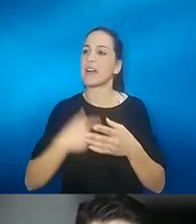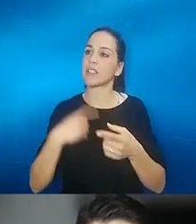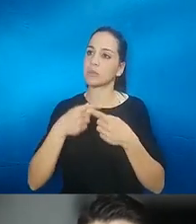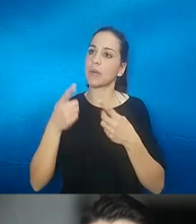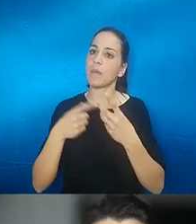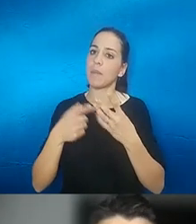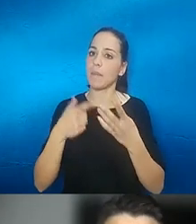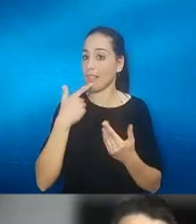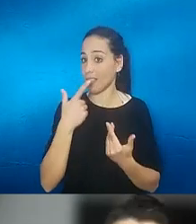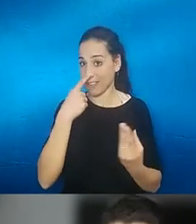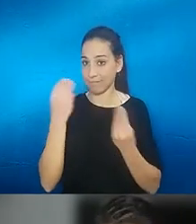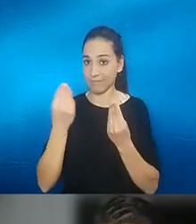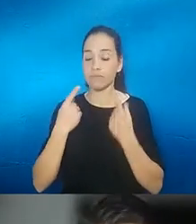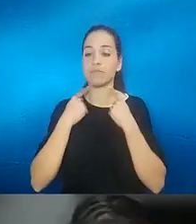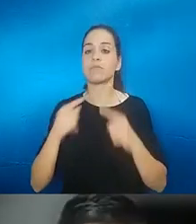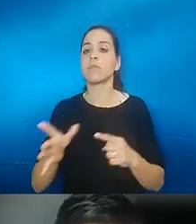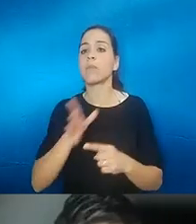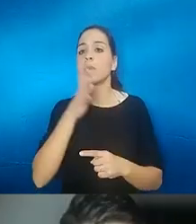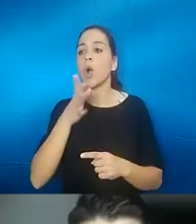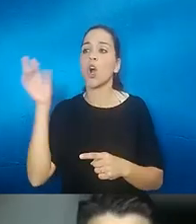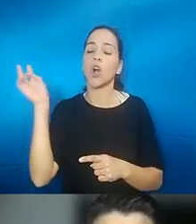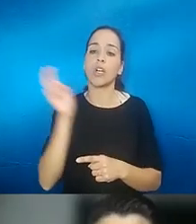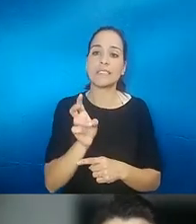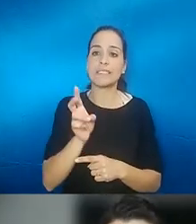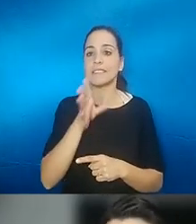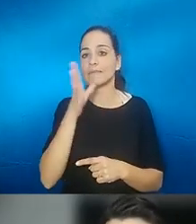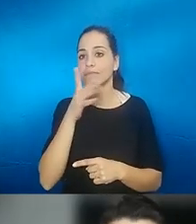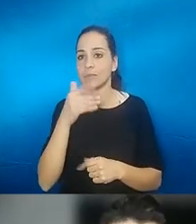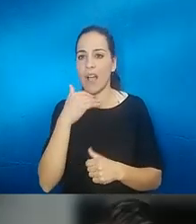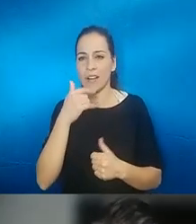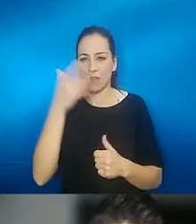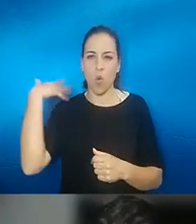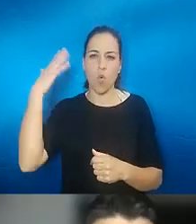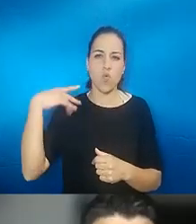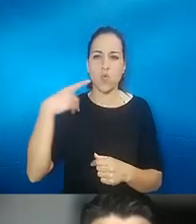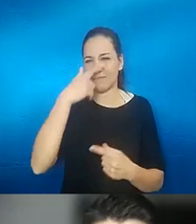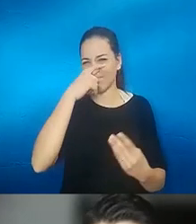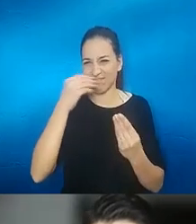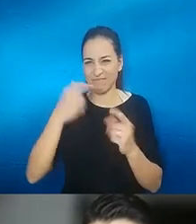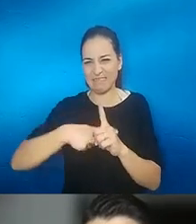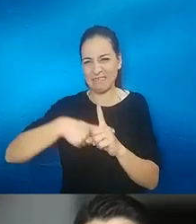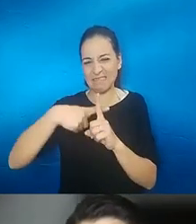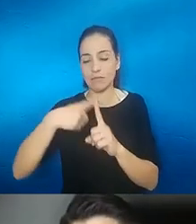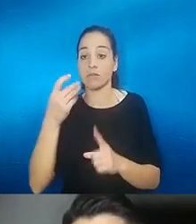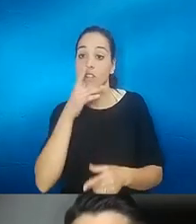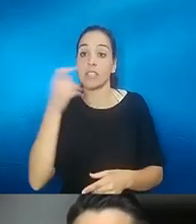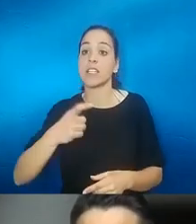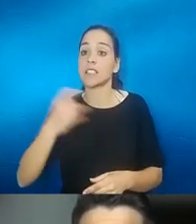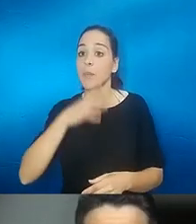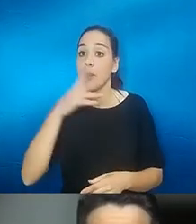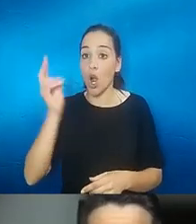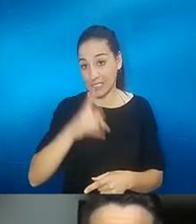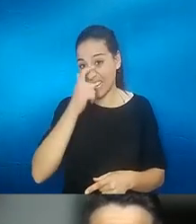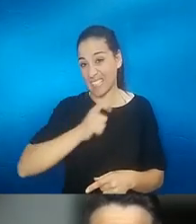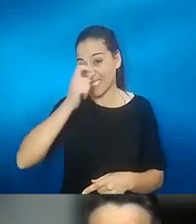que mi pérdida de olfato es porque sufrí un catarro de vías altas que es que es la causa más frecuente he escuchado por